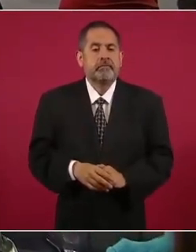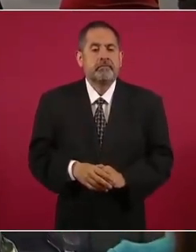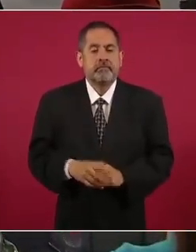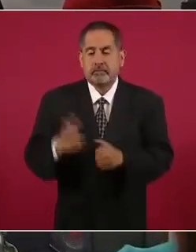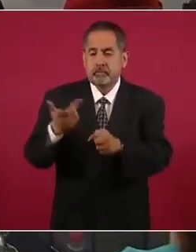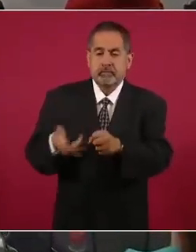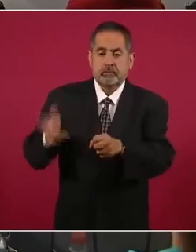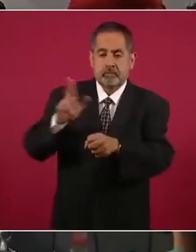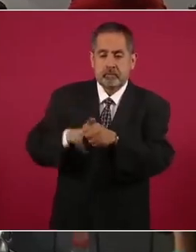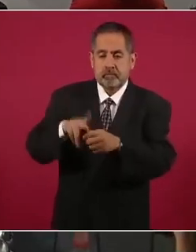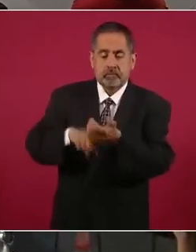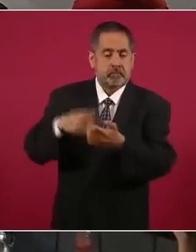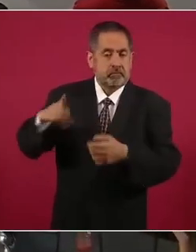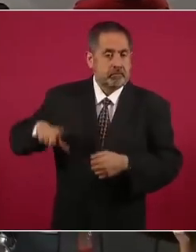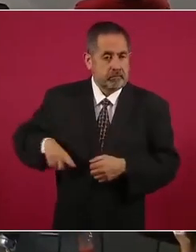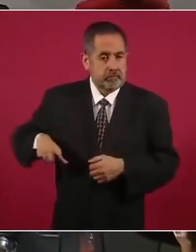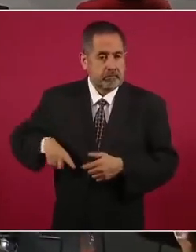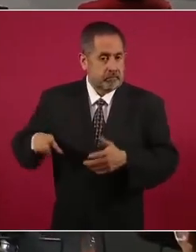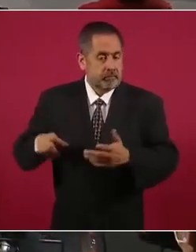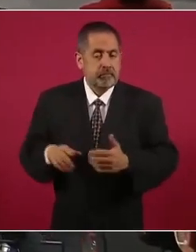hospitales públicos,